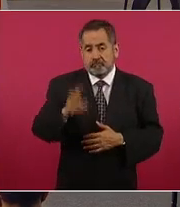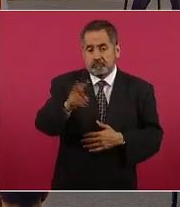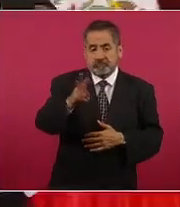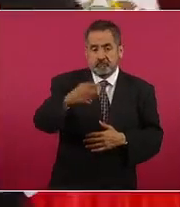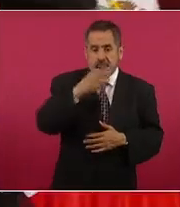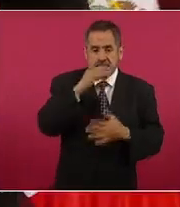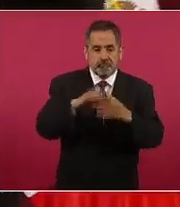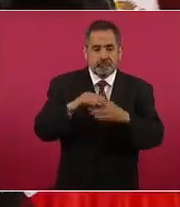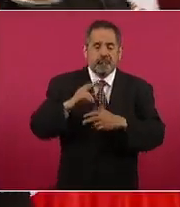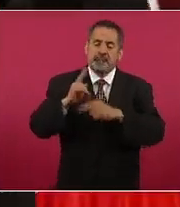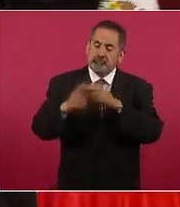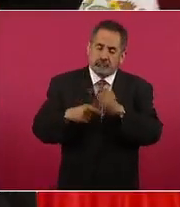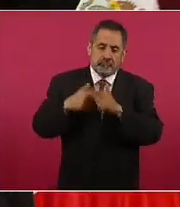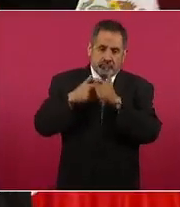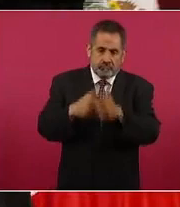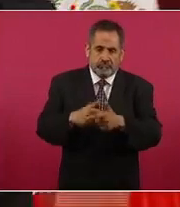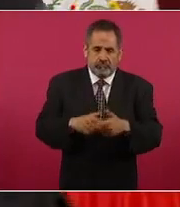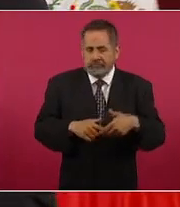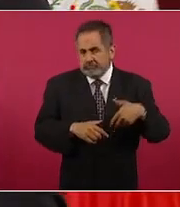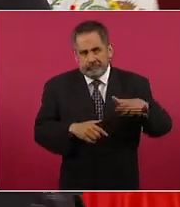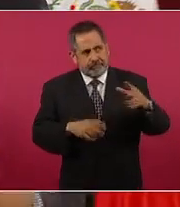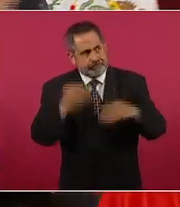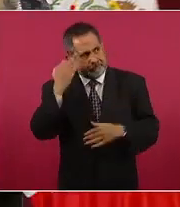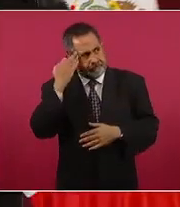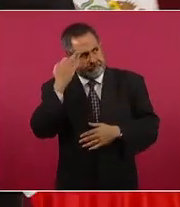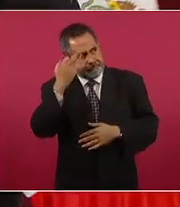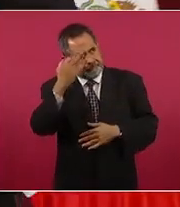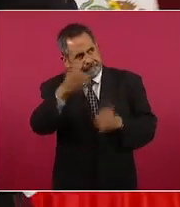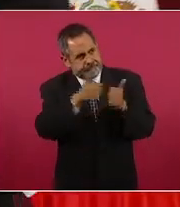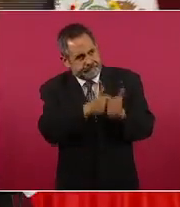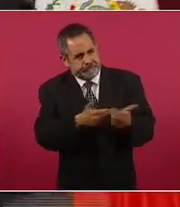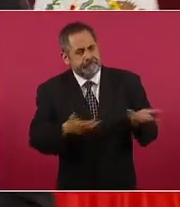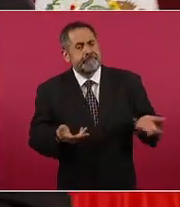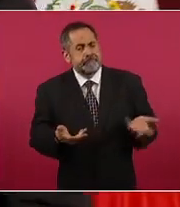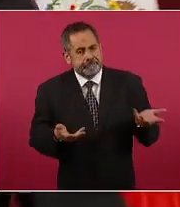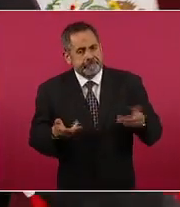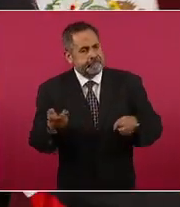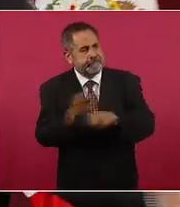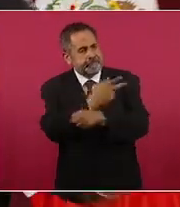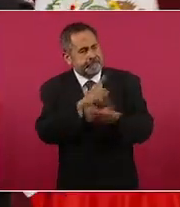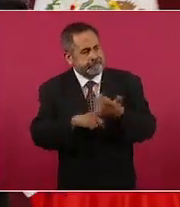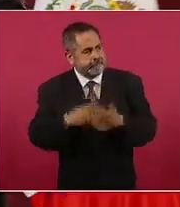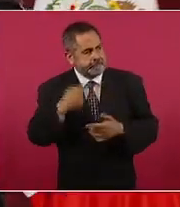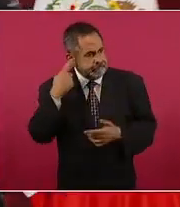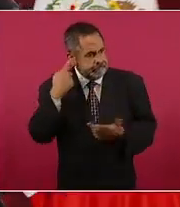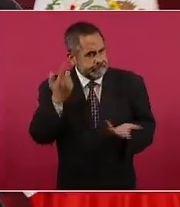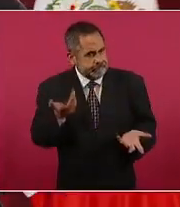voy a seguir insistiendo de que ya llevan mucho tiempo y no sabemos nada